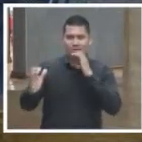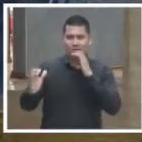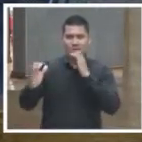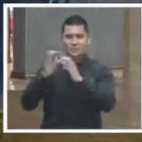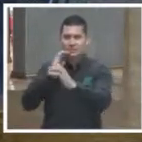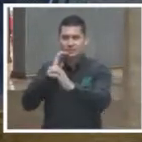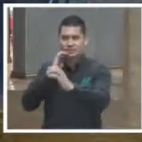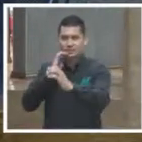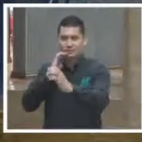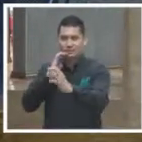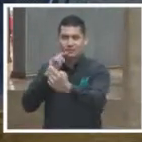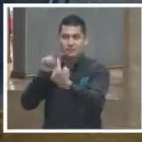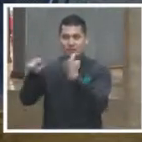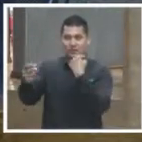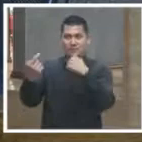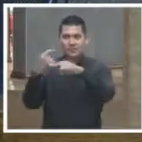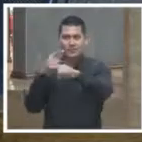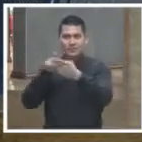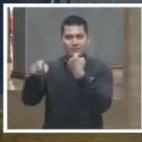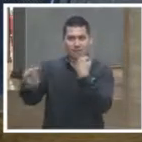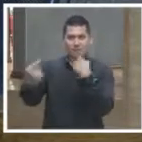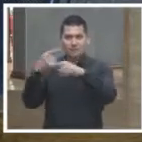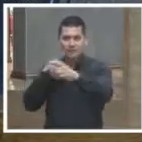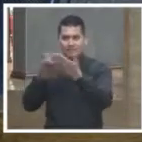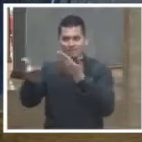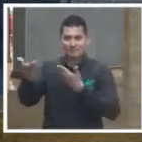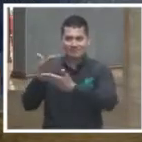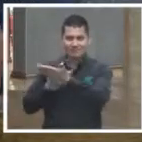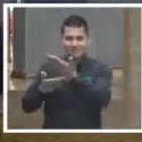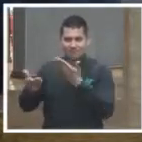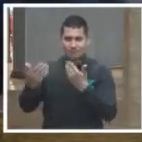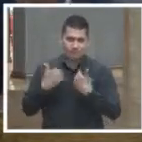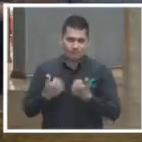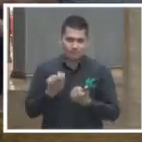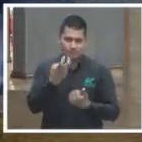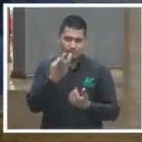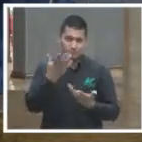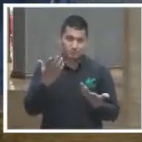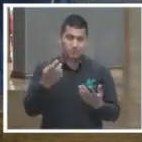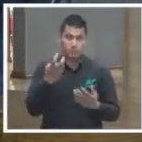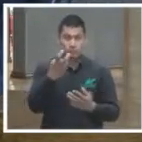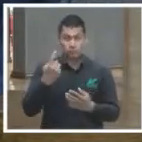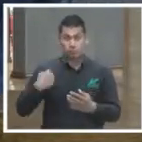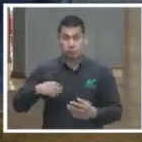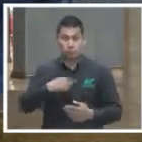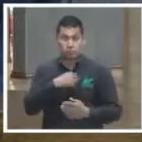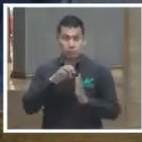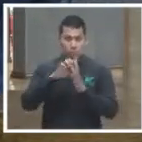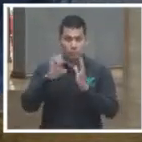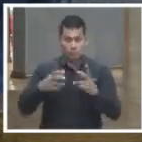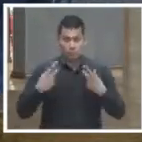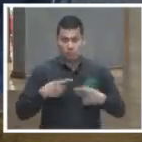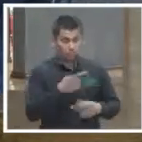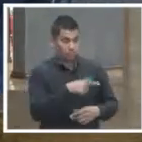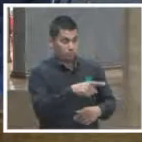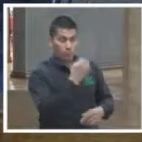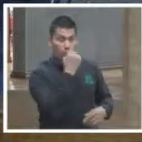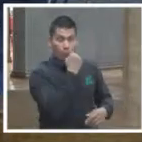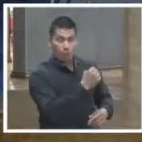jurisdiccional. Así como se tienen y como se busca escuchar a los expertos,